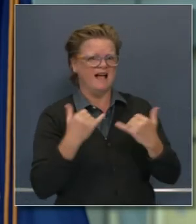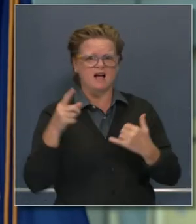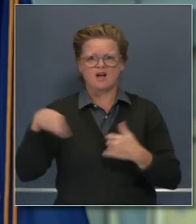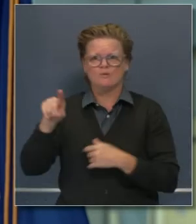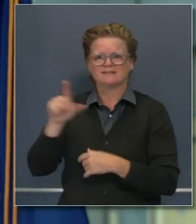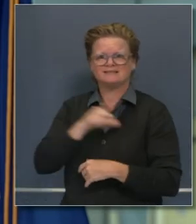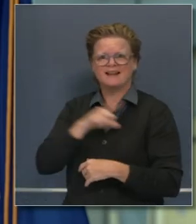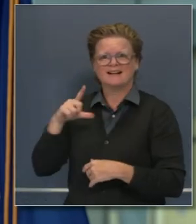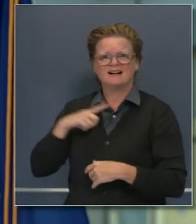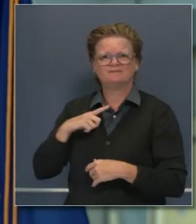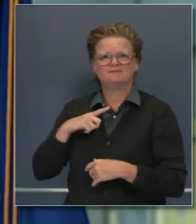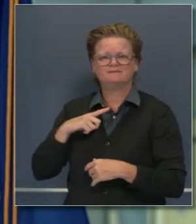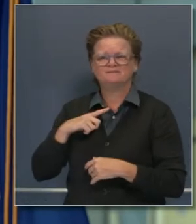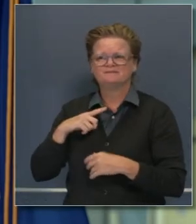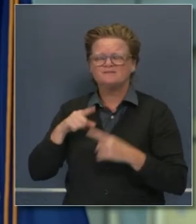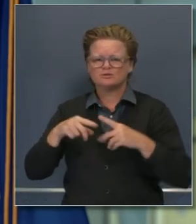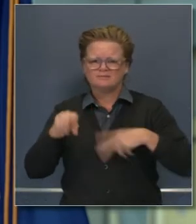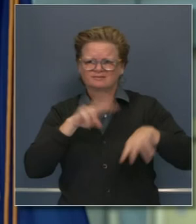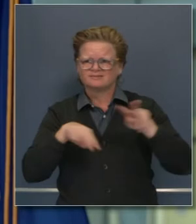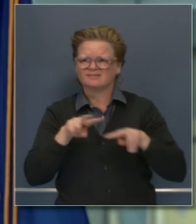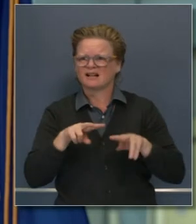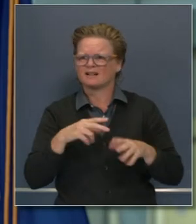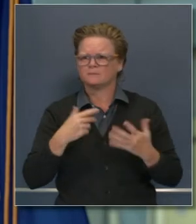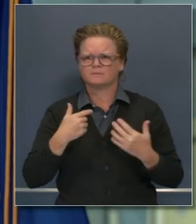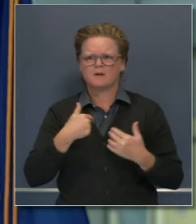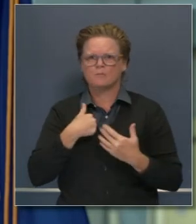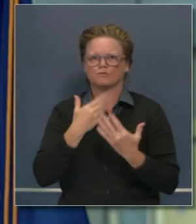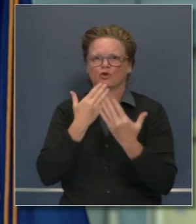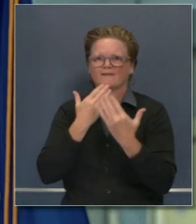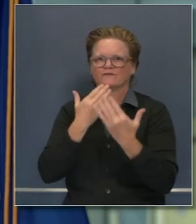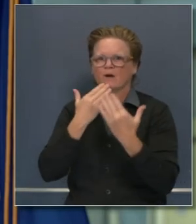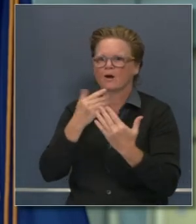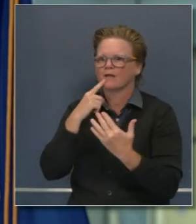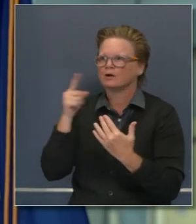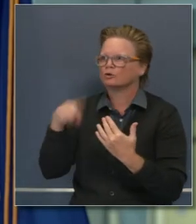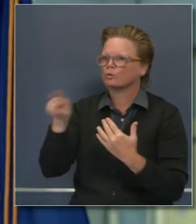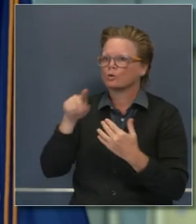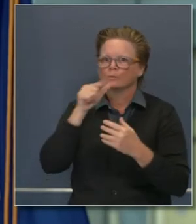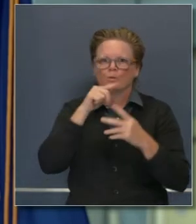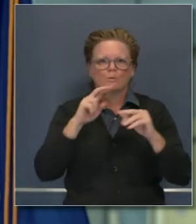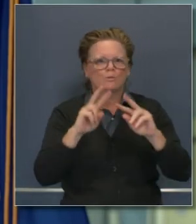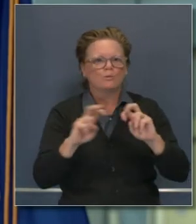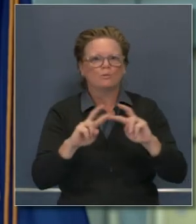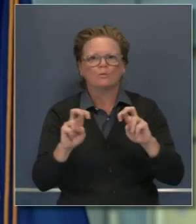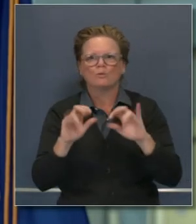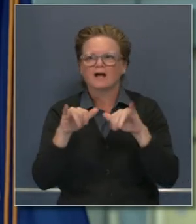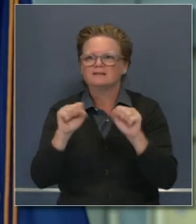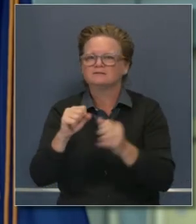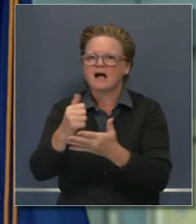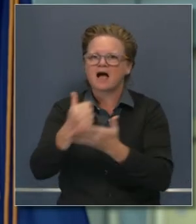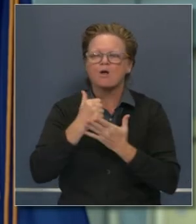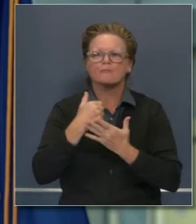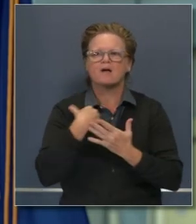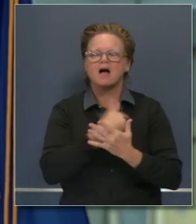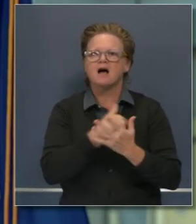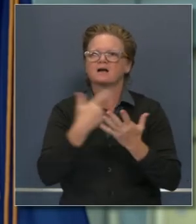oportunidad, tienen un equipo de trabajo con quien consultamos. De hecho, nos proporcionaron información,